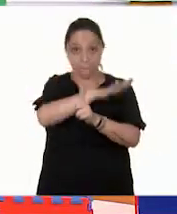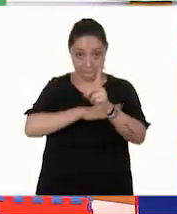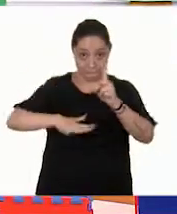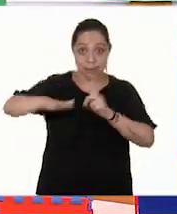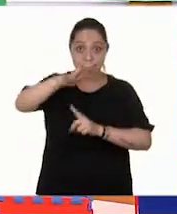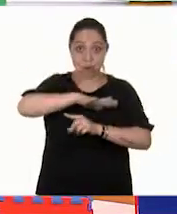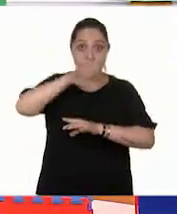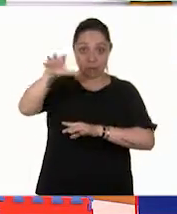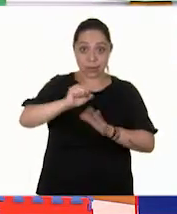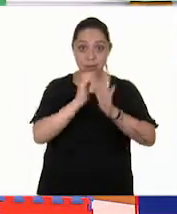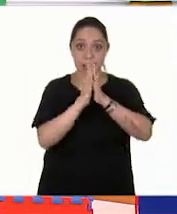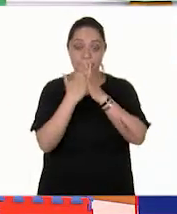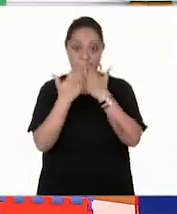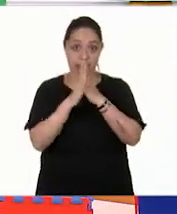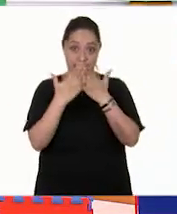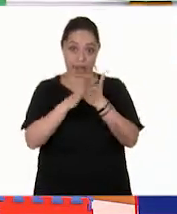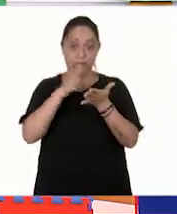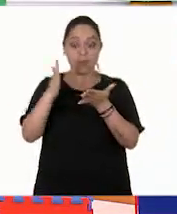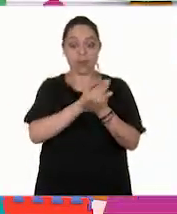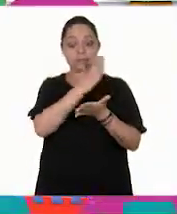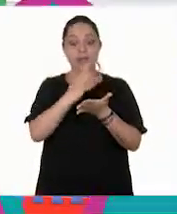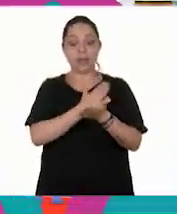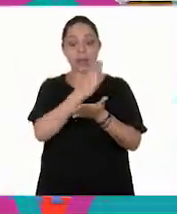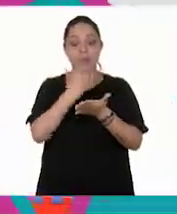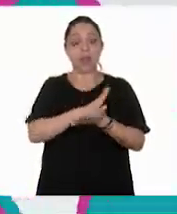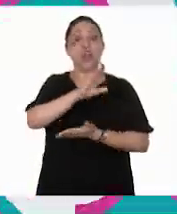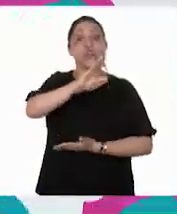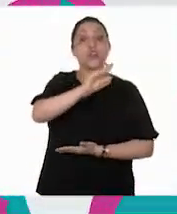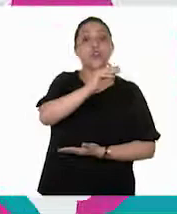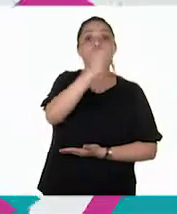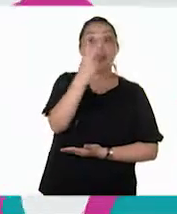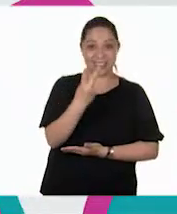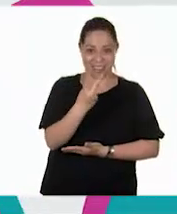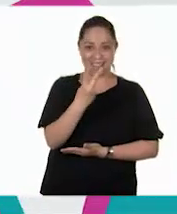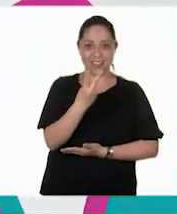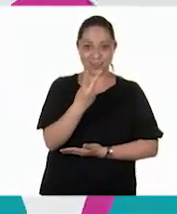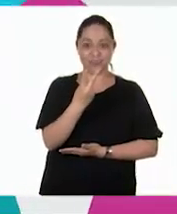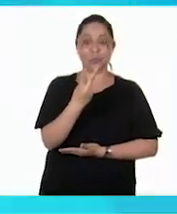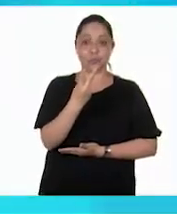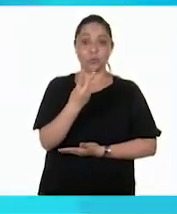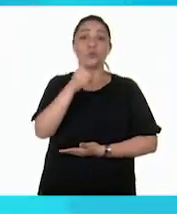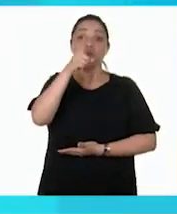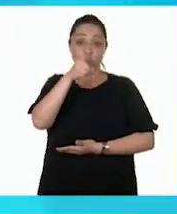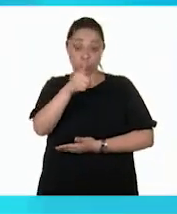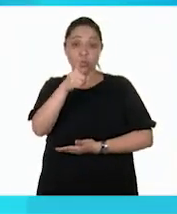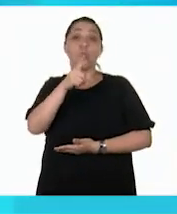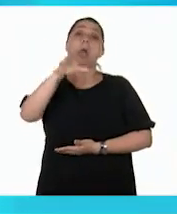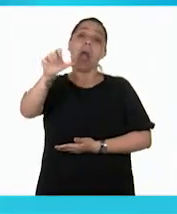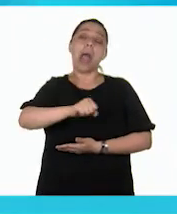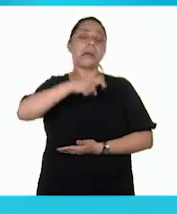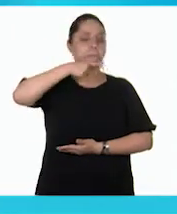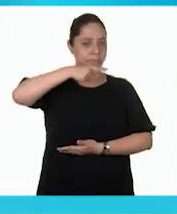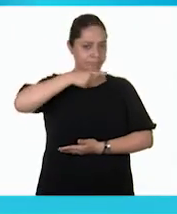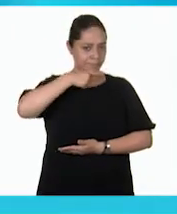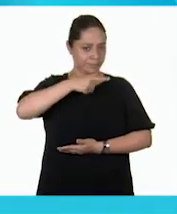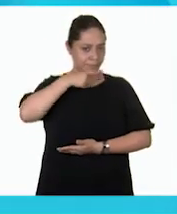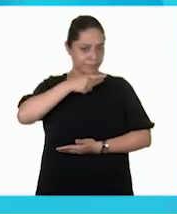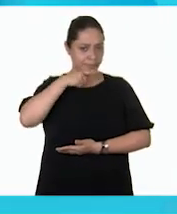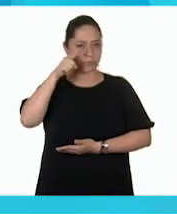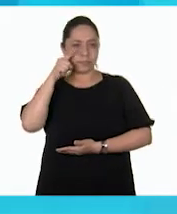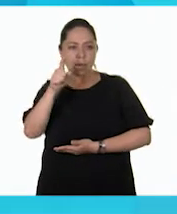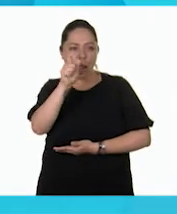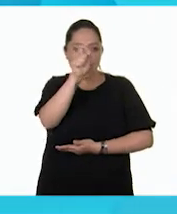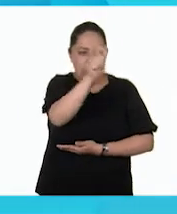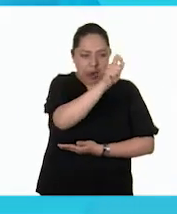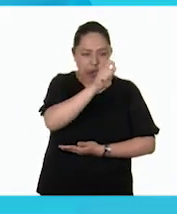preparándolo. Pónganlo desde la página 92. Si quieren, vayan tomando un lapicito. Vayan marcando